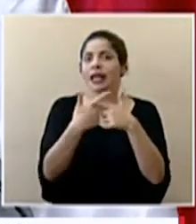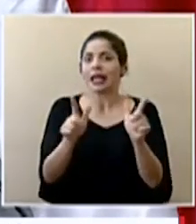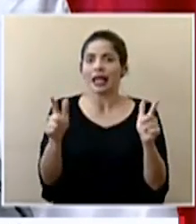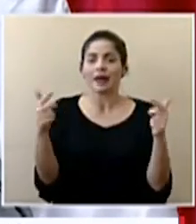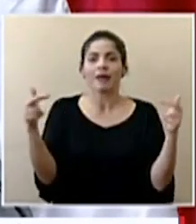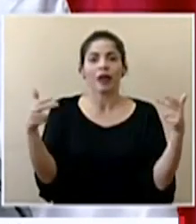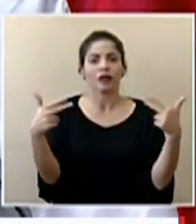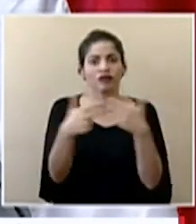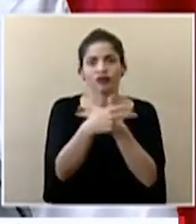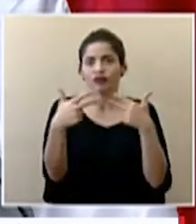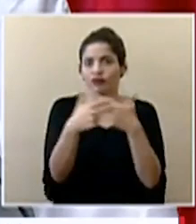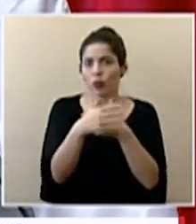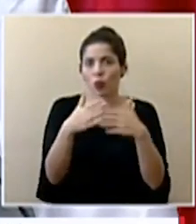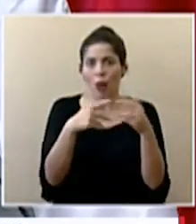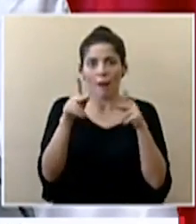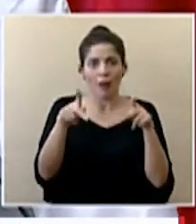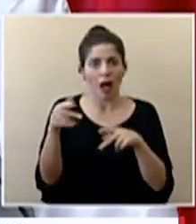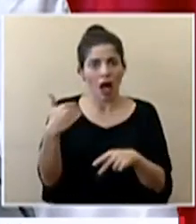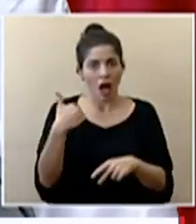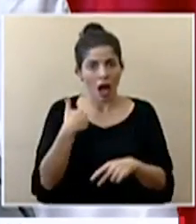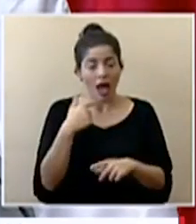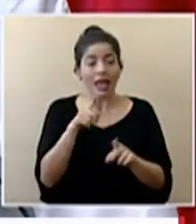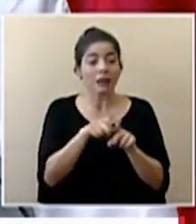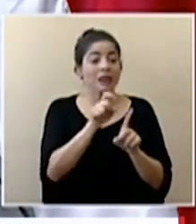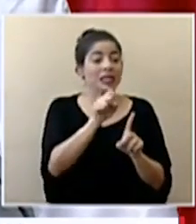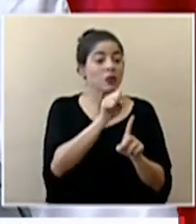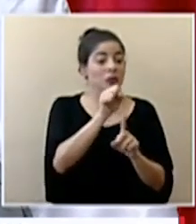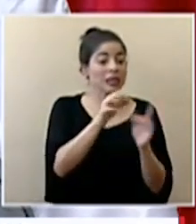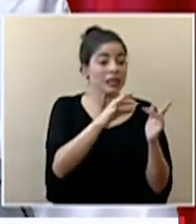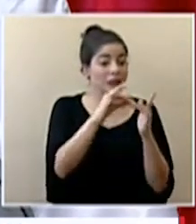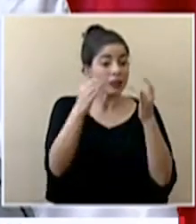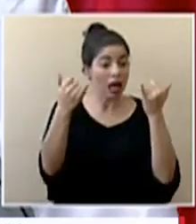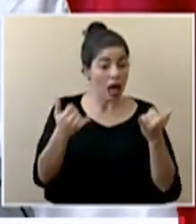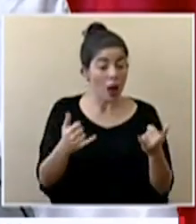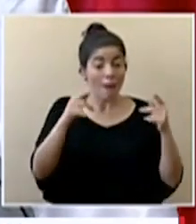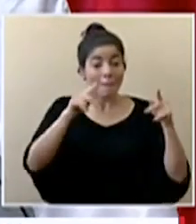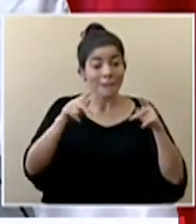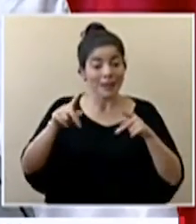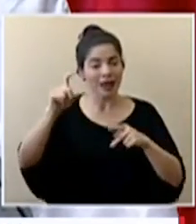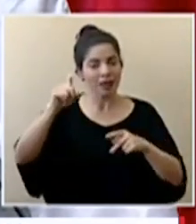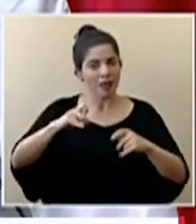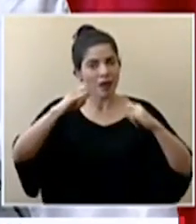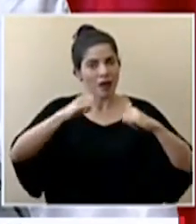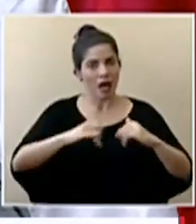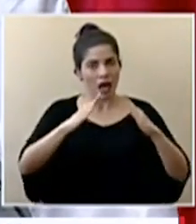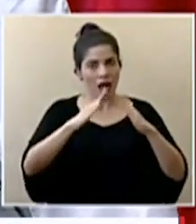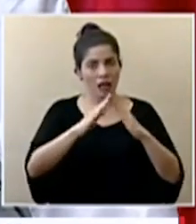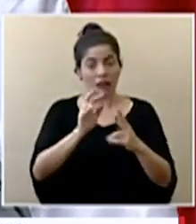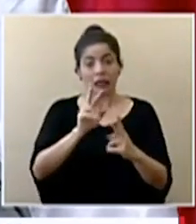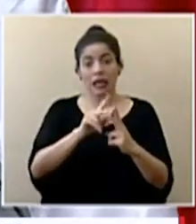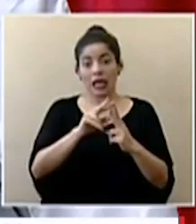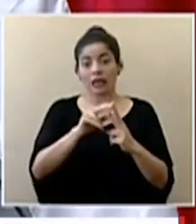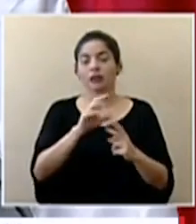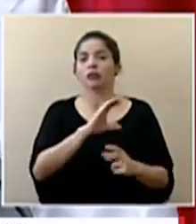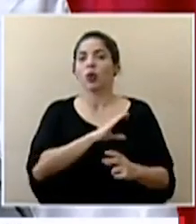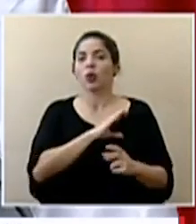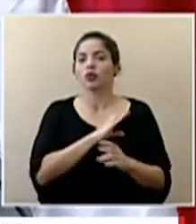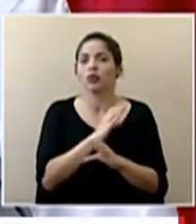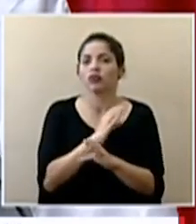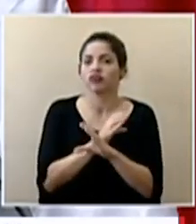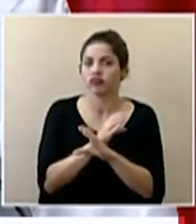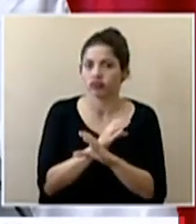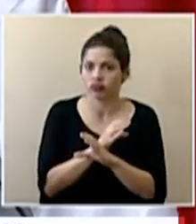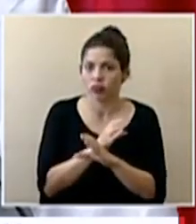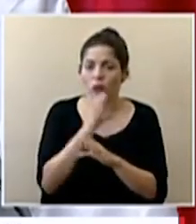tiene todo ciudadano y bajo las circunstancias excepcionales que estamos de que las personas deben quedarse en la casa eso es que ha hecho la fuerza pública buscar